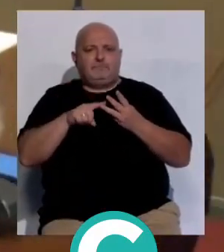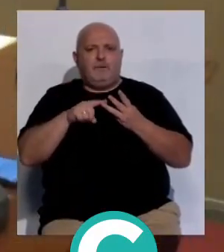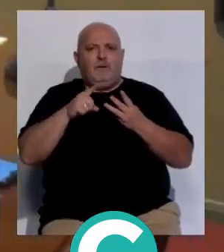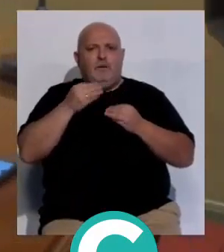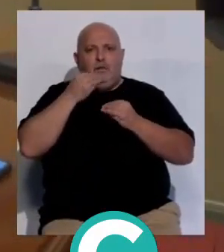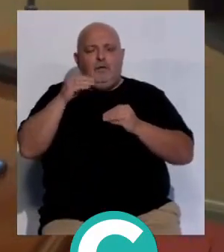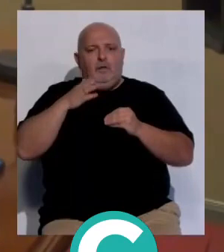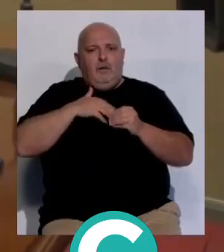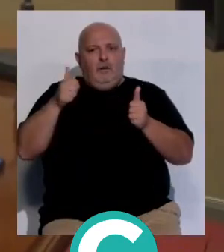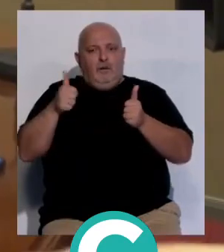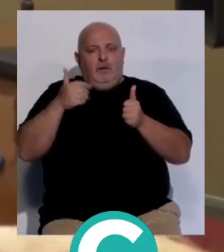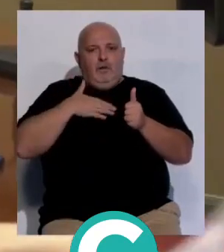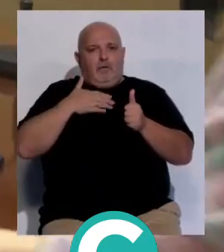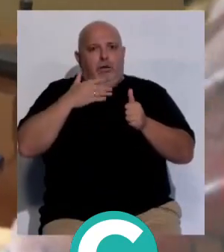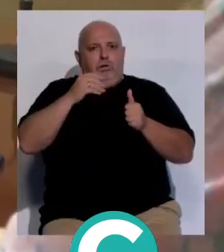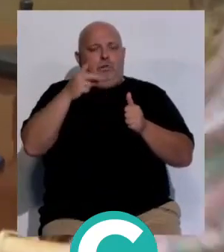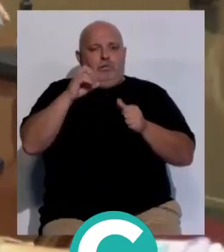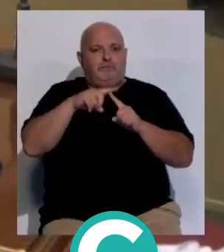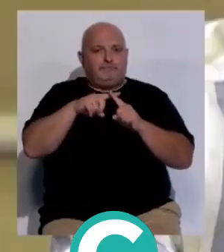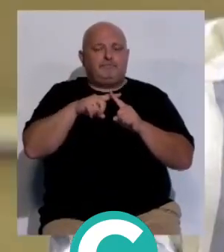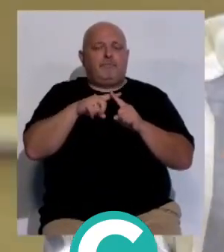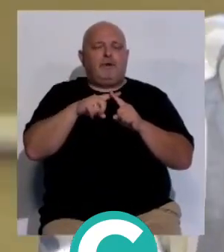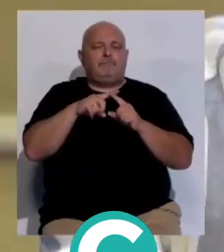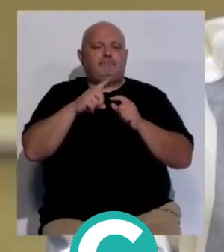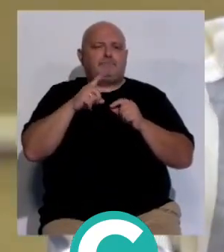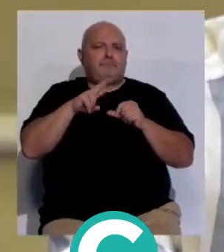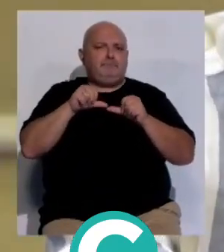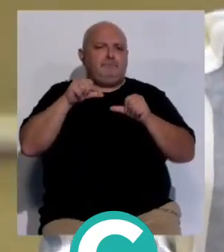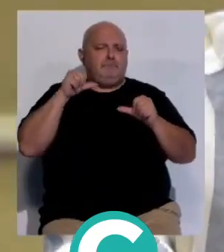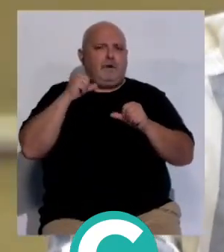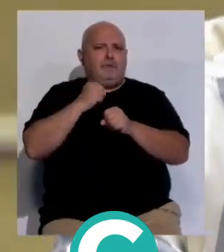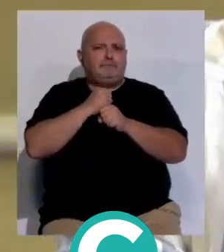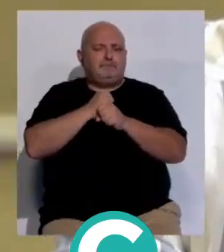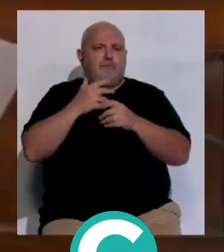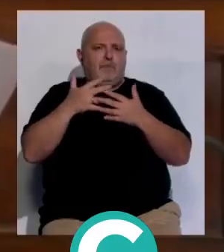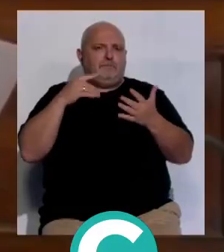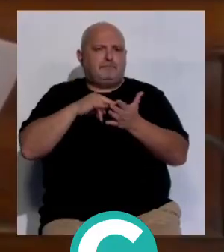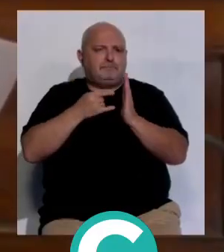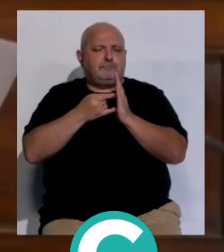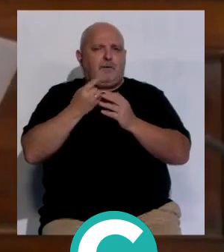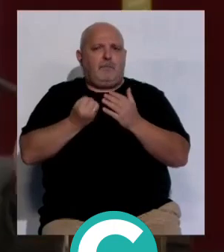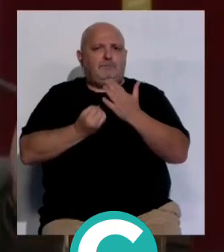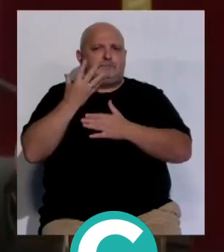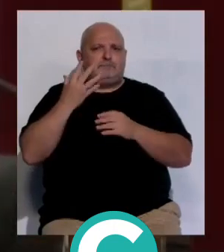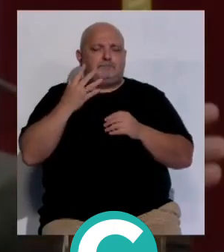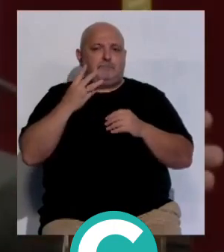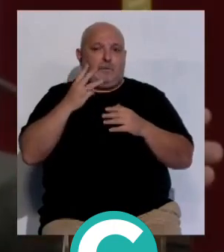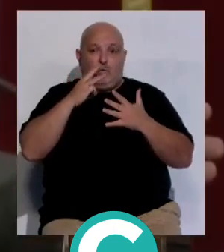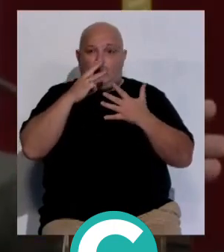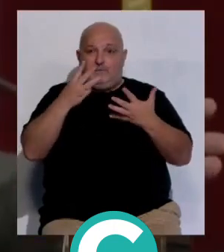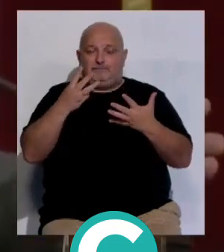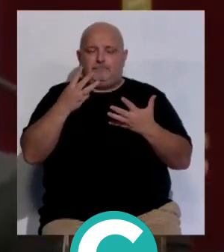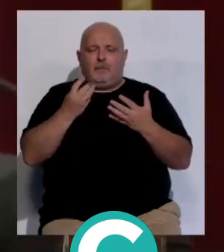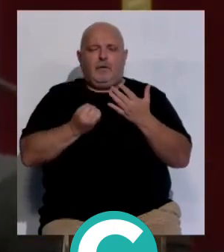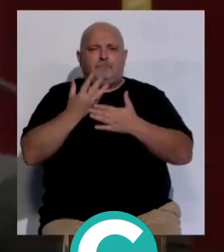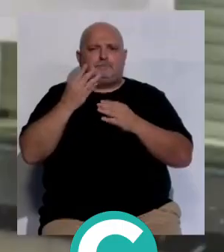su sucesor al frente de la formación de izquierdas David de la Cruz ha ido repasando las principales actuaciones y proyectos impulsados durante su mandato entre